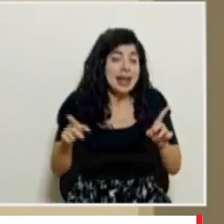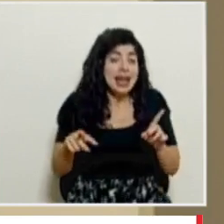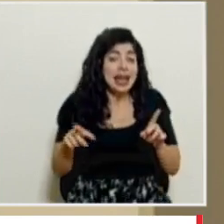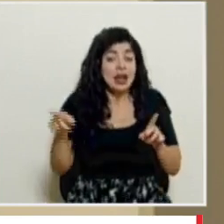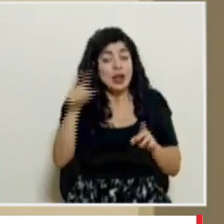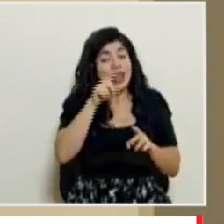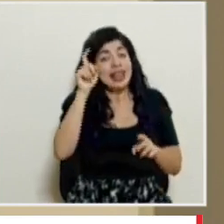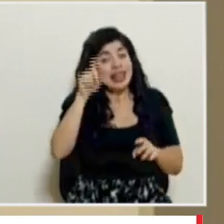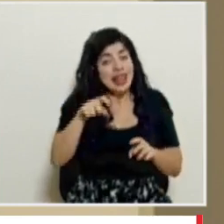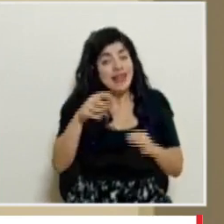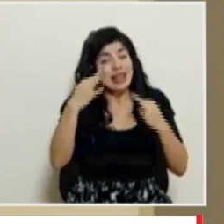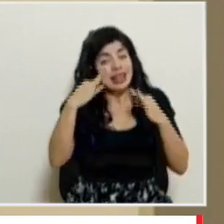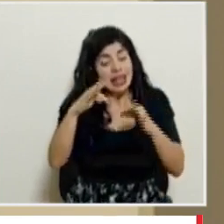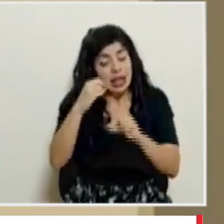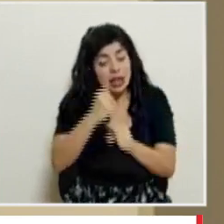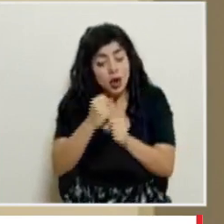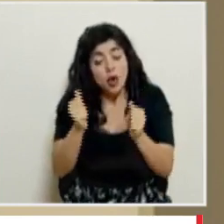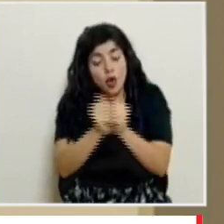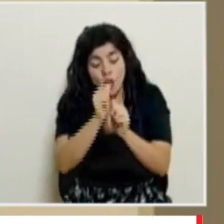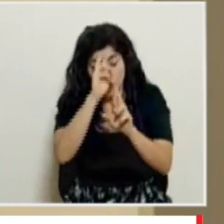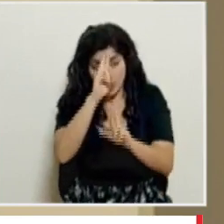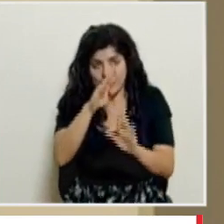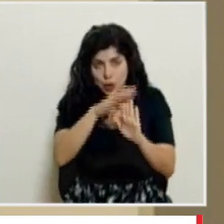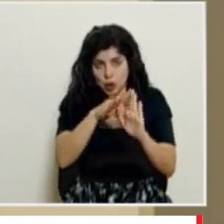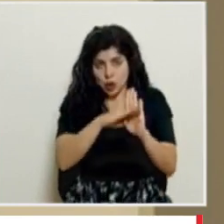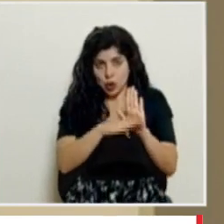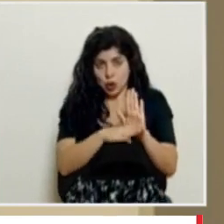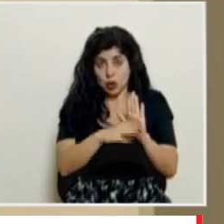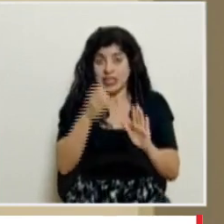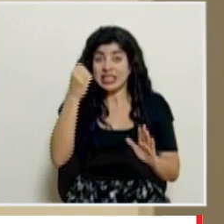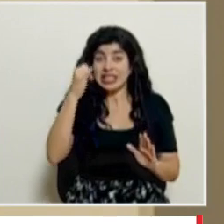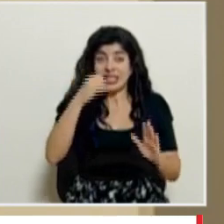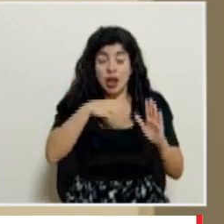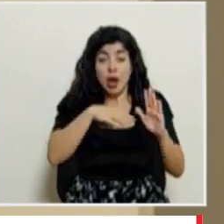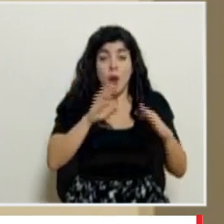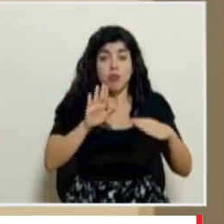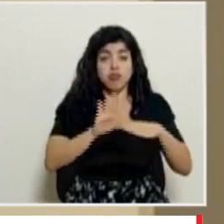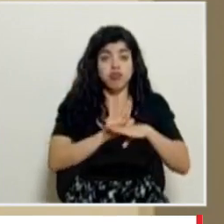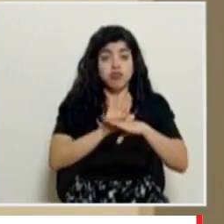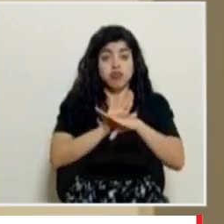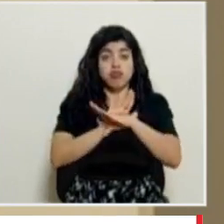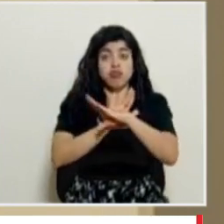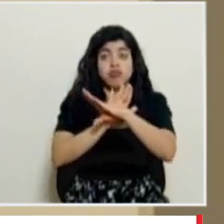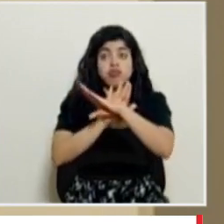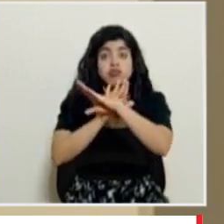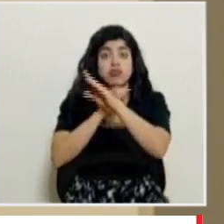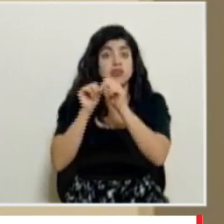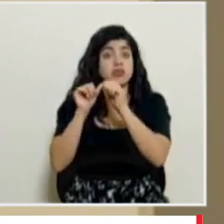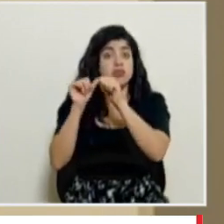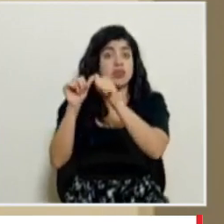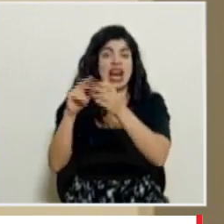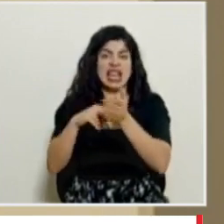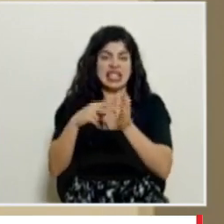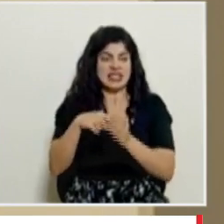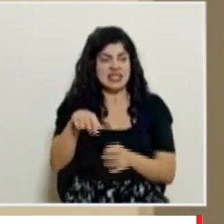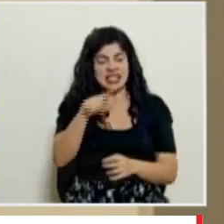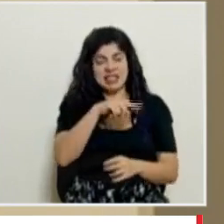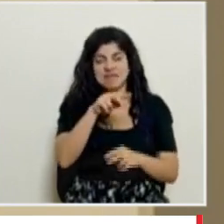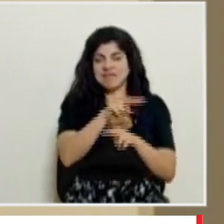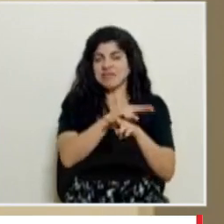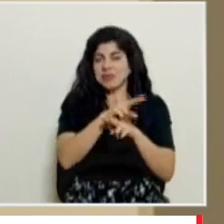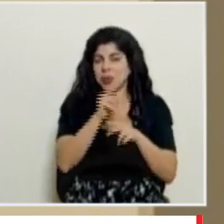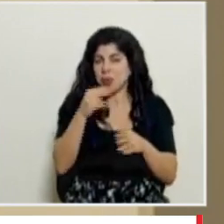tratar de hacerlo con los protocolos entonces decidimos que la curva sigue aumentando significa que no hubo pues una buena supervisión